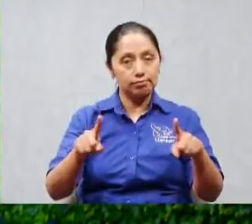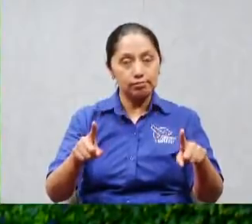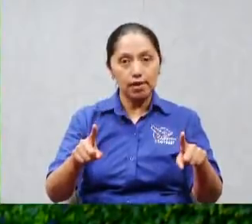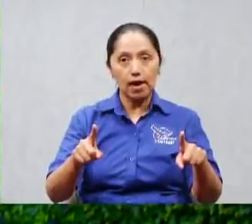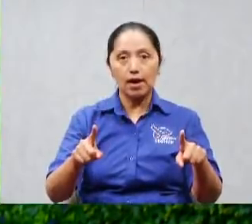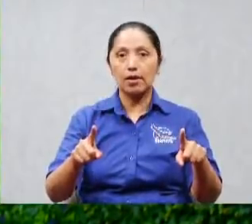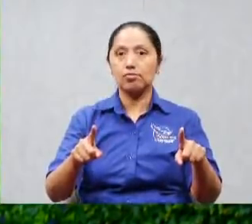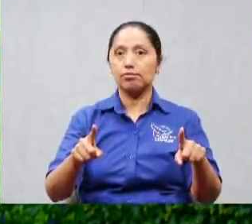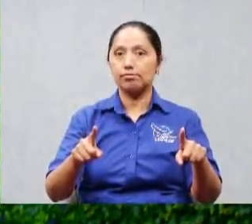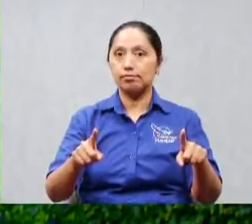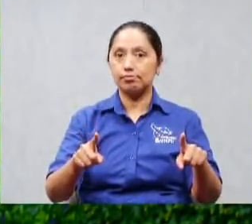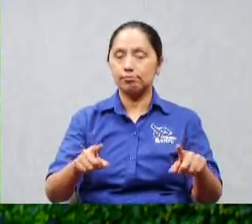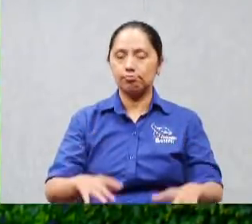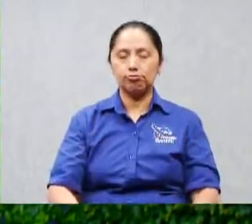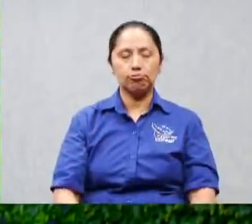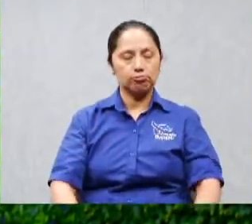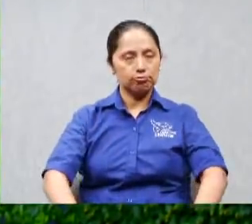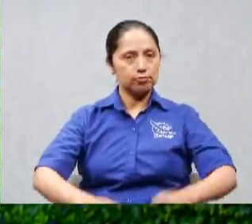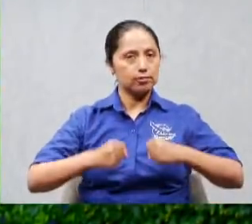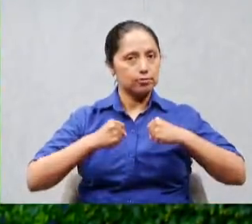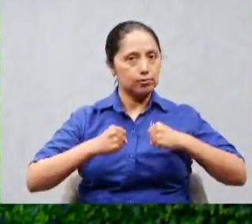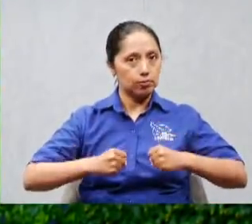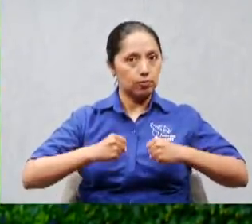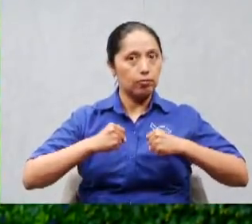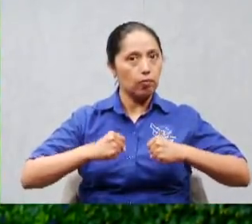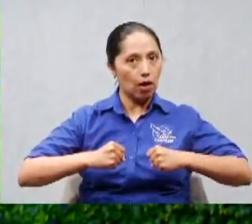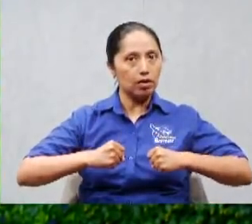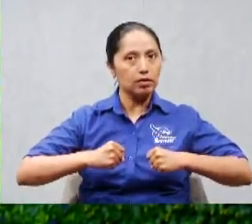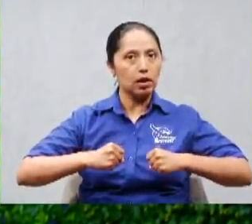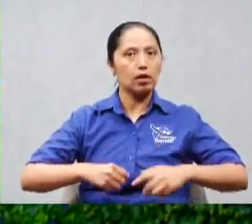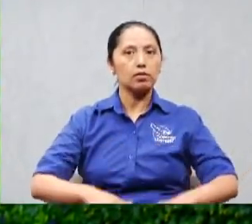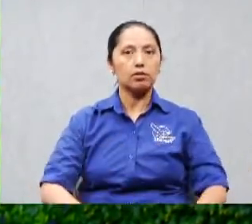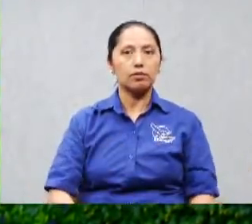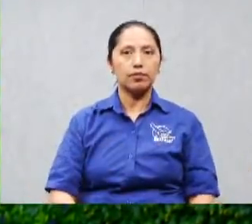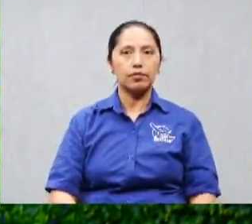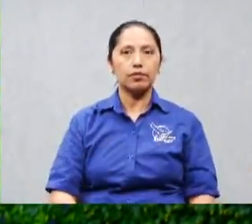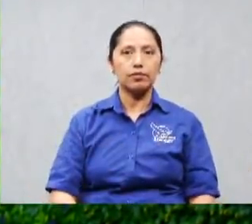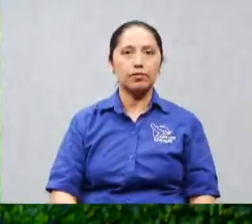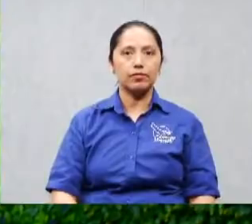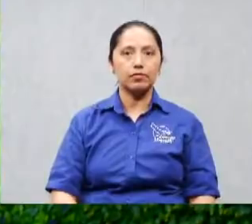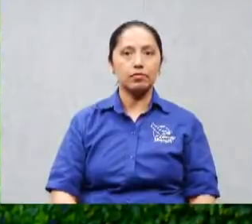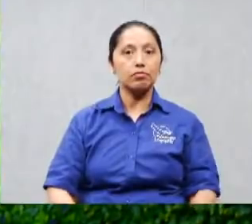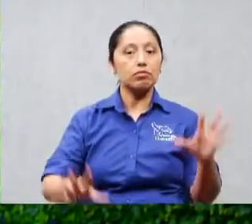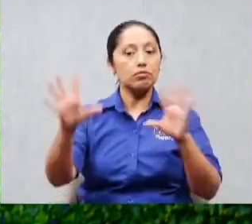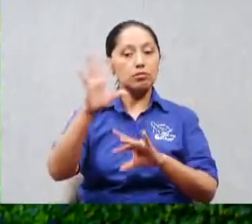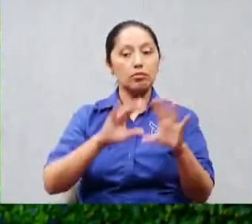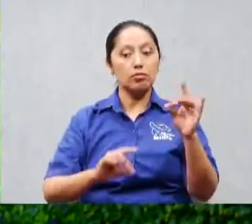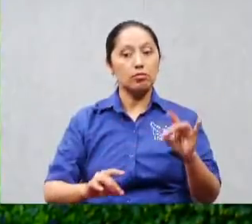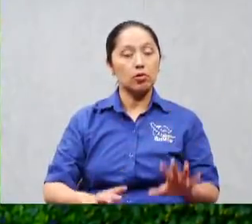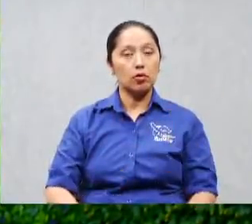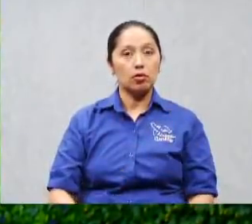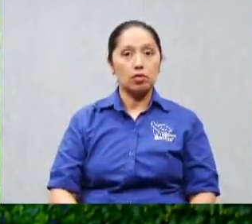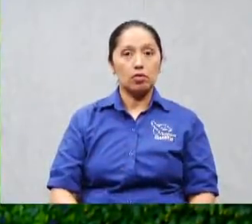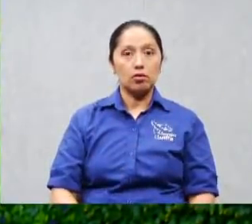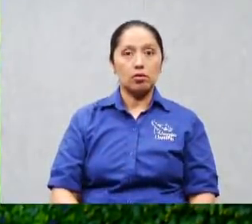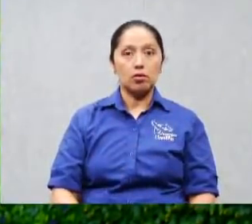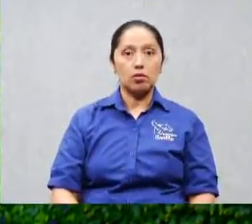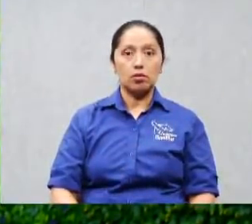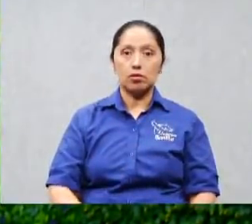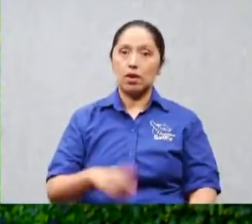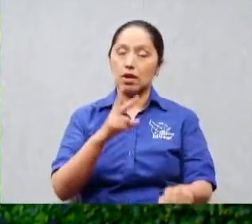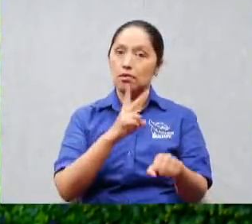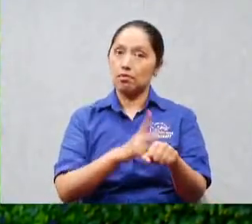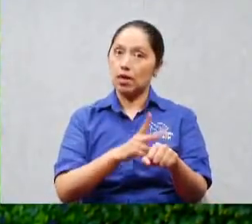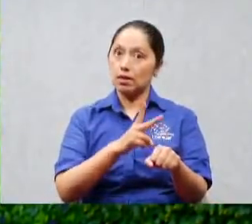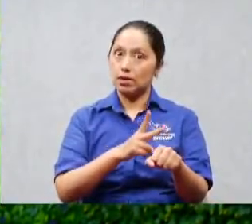era era fuerte yo yo a mí me llevaba algunas veces en algunas algunas de